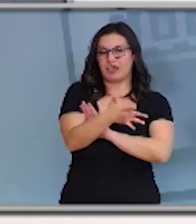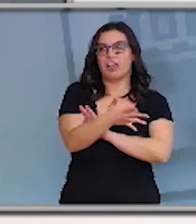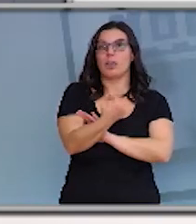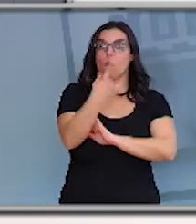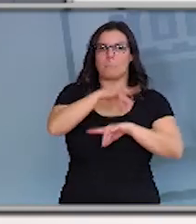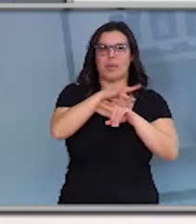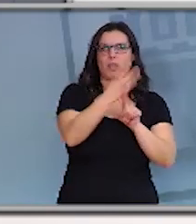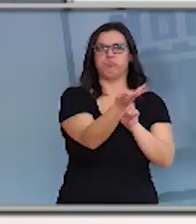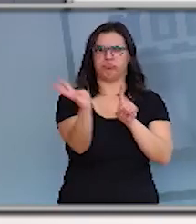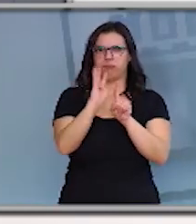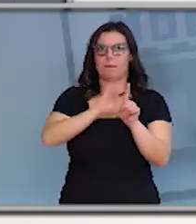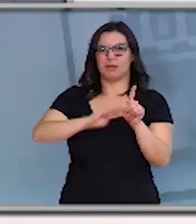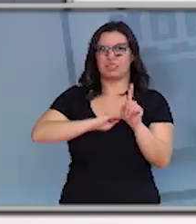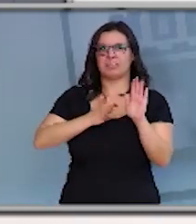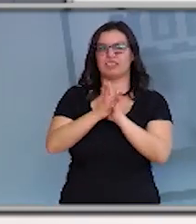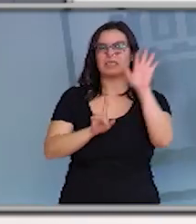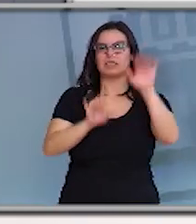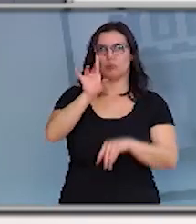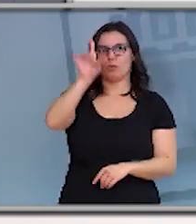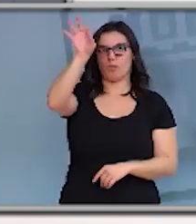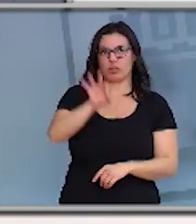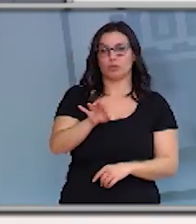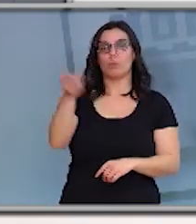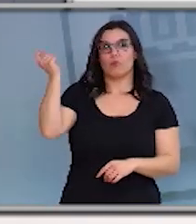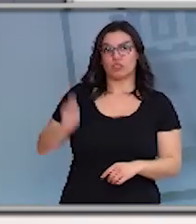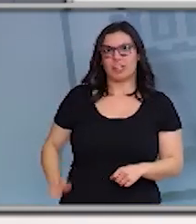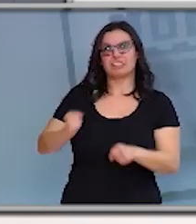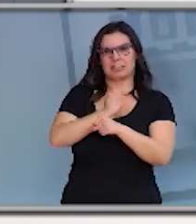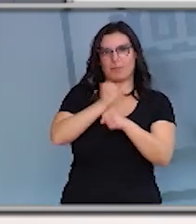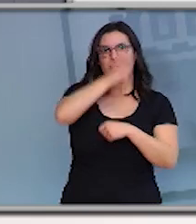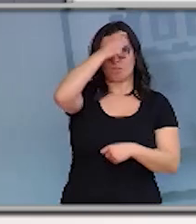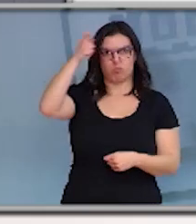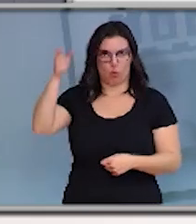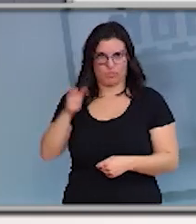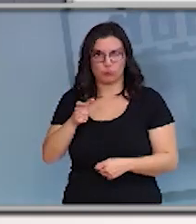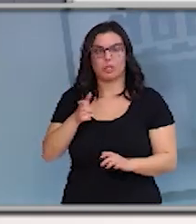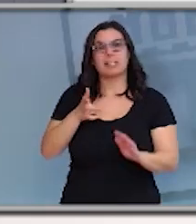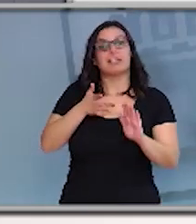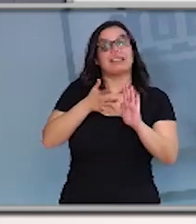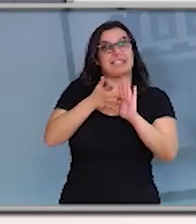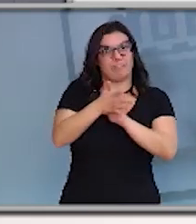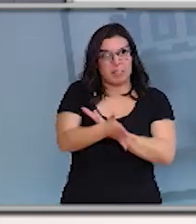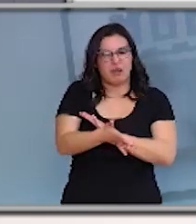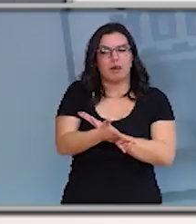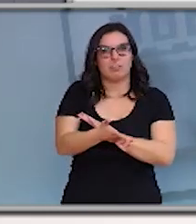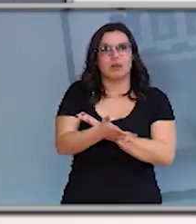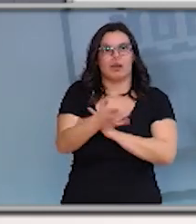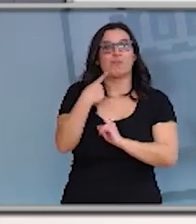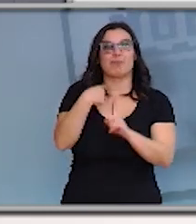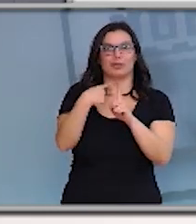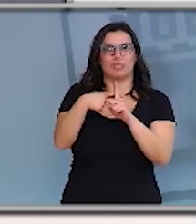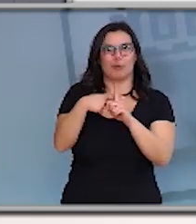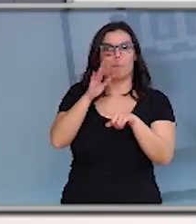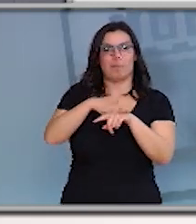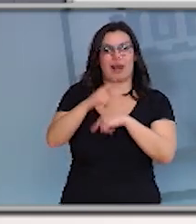volumen muy importante, el 61% de nuestros profesionales están trabajando en el medio rural. Por lo tanto, esto es una ventaja